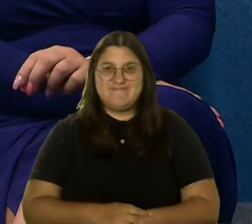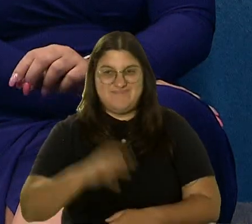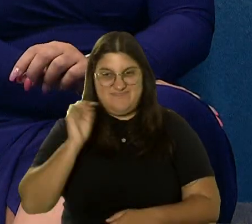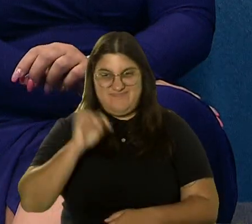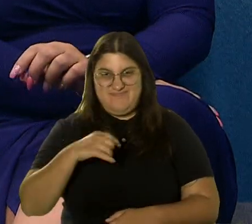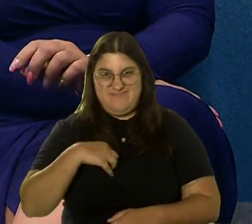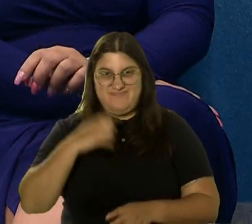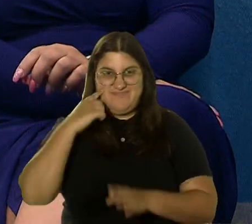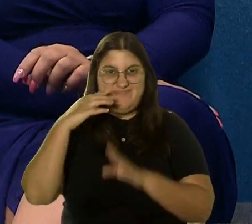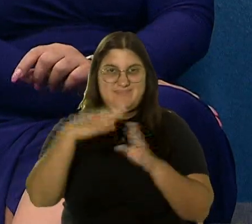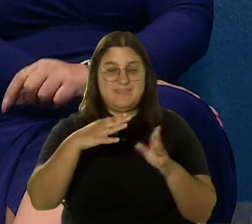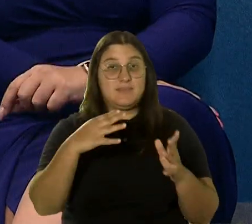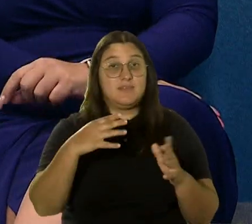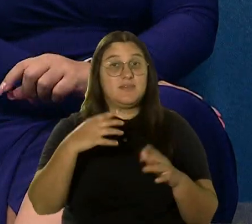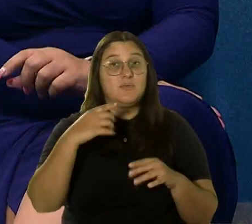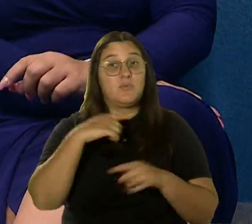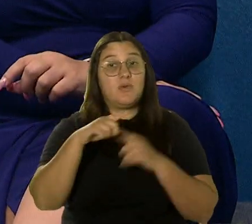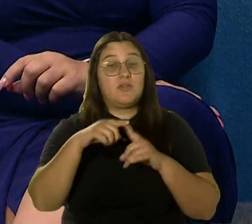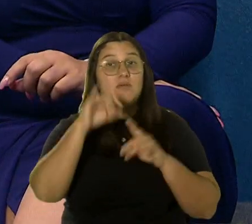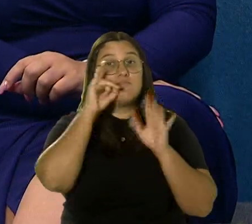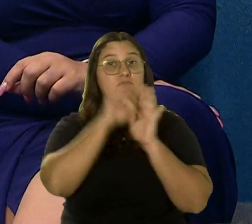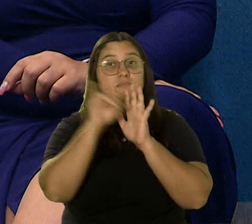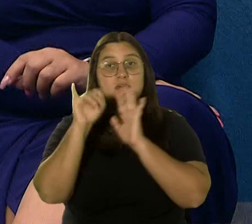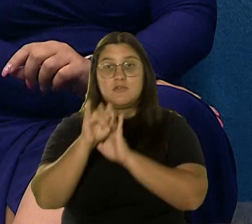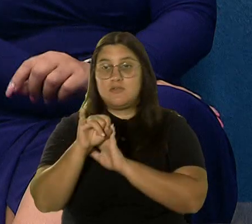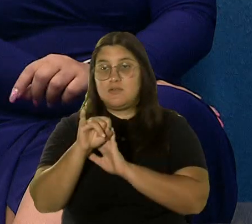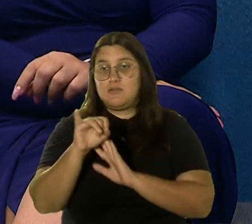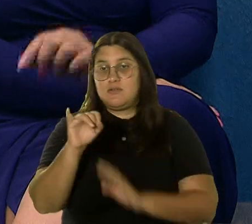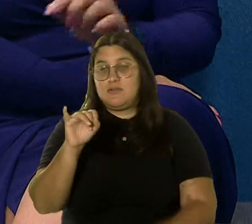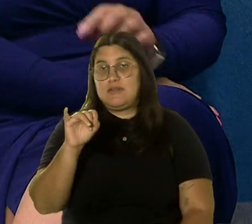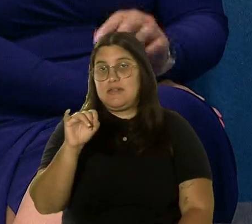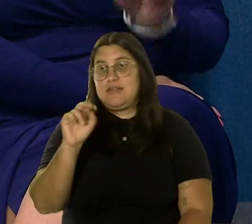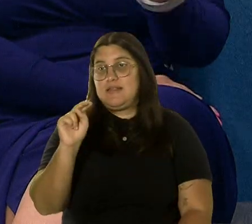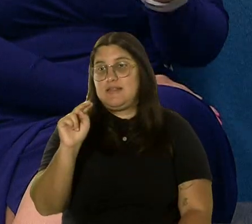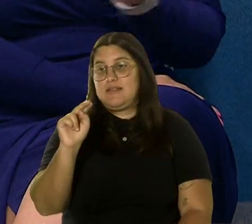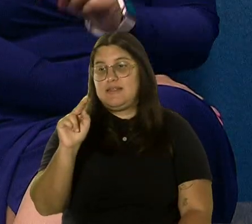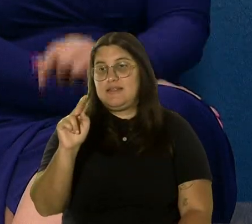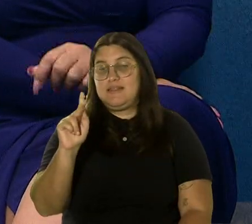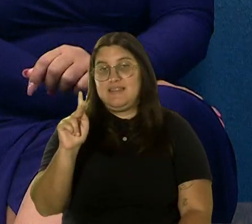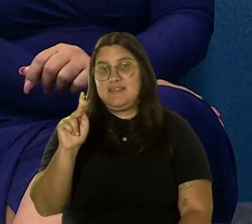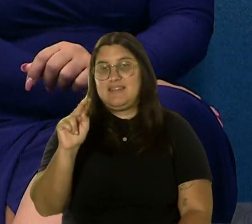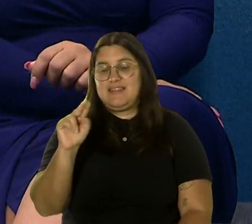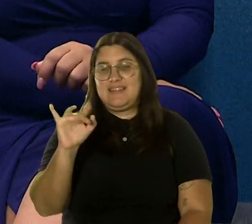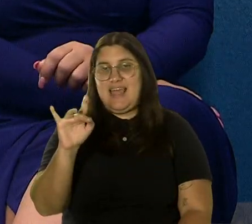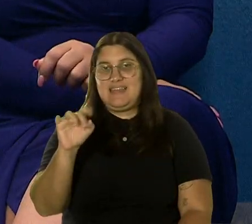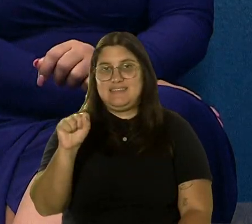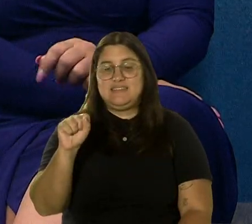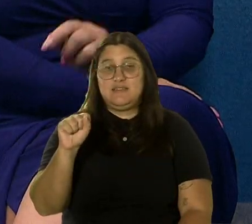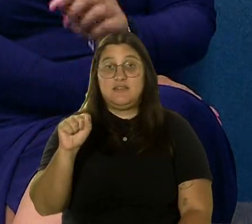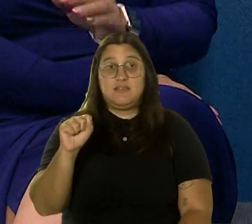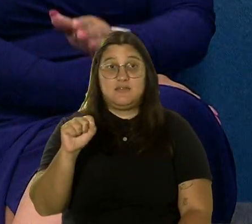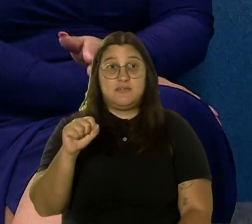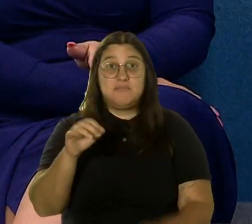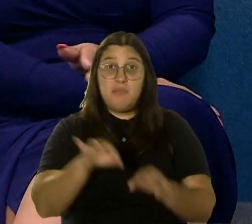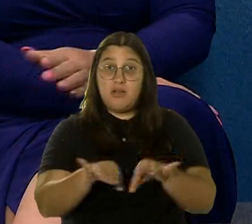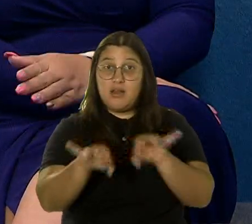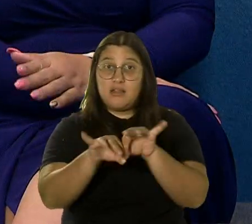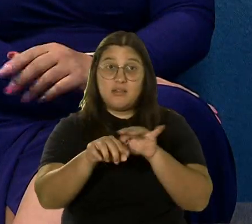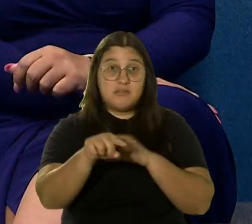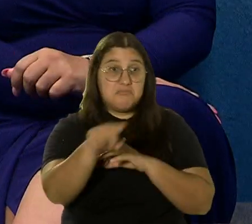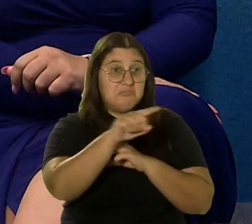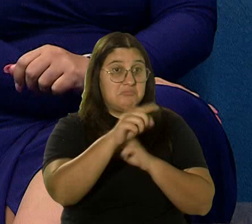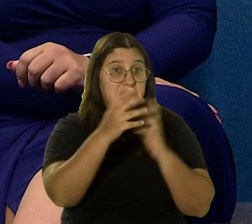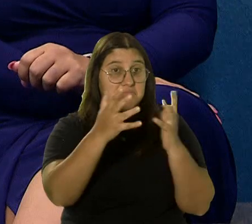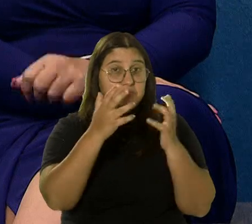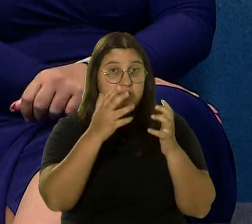ver a la hora de entonces identificar lo que son los códigos NAICS. ¿Ok? Bien importante que cada empresario, cada participante que quiera previamente